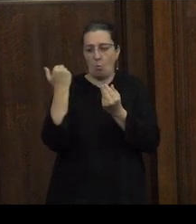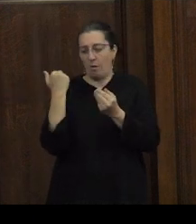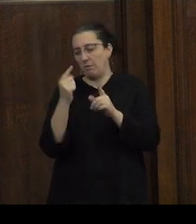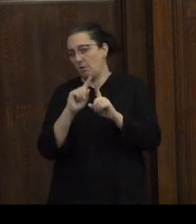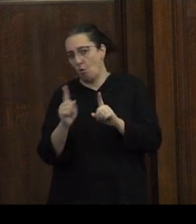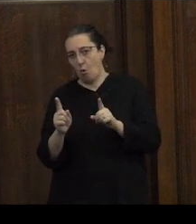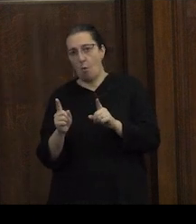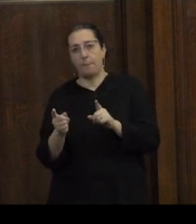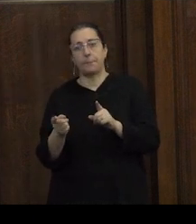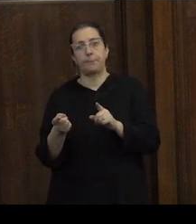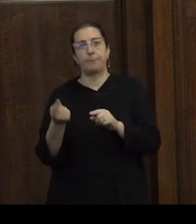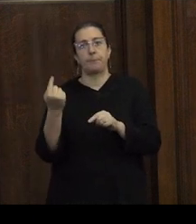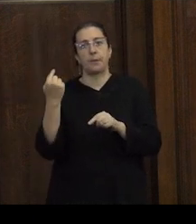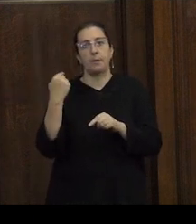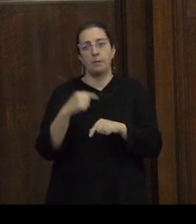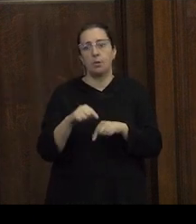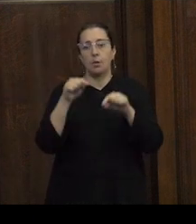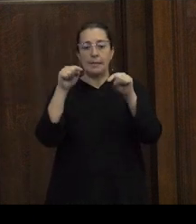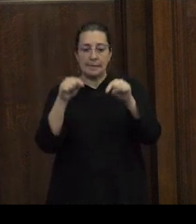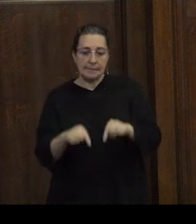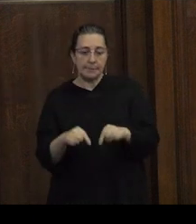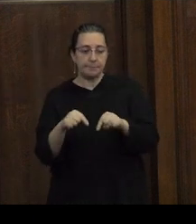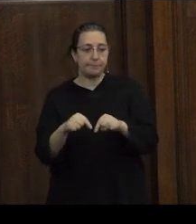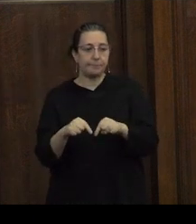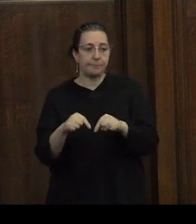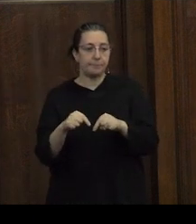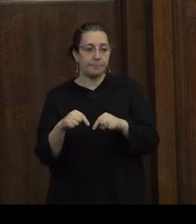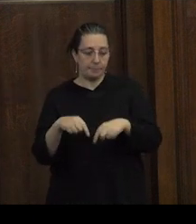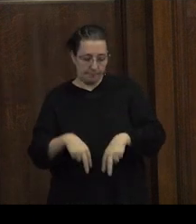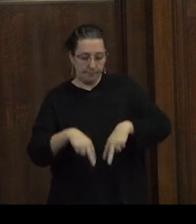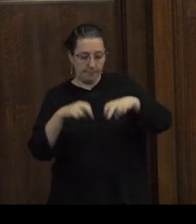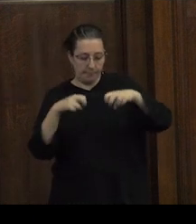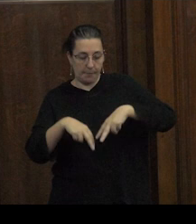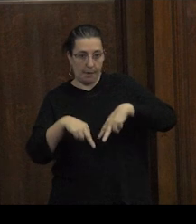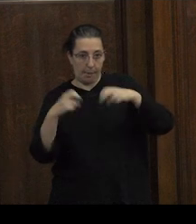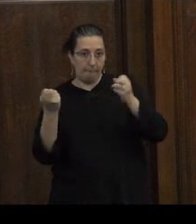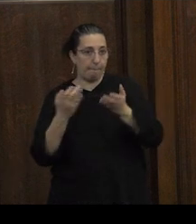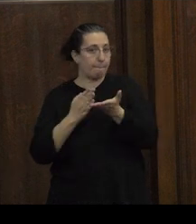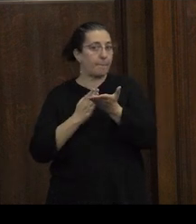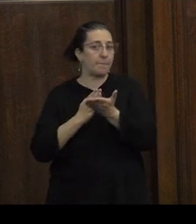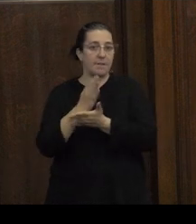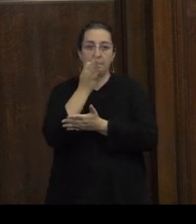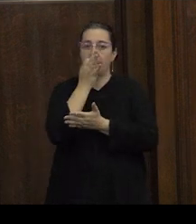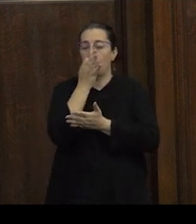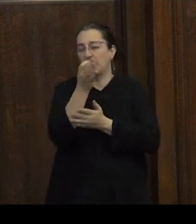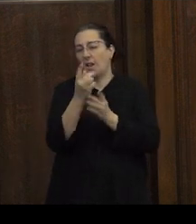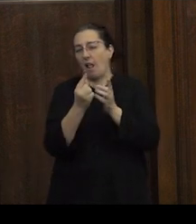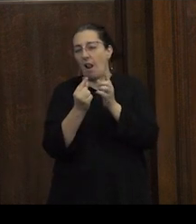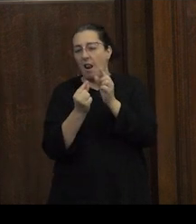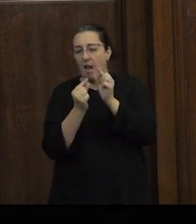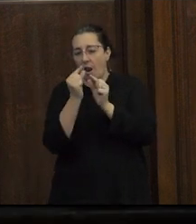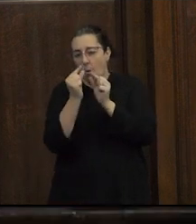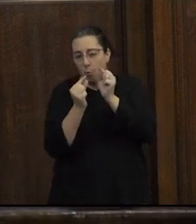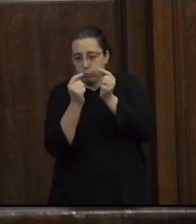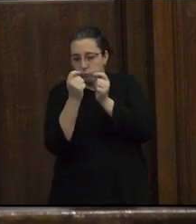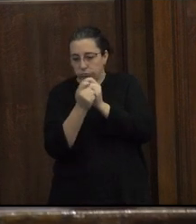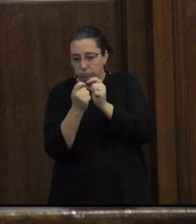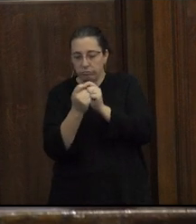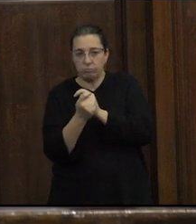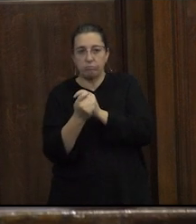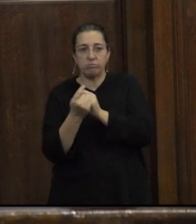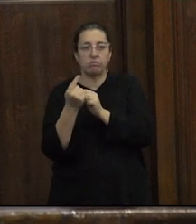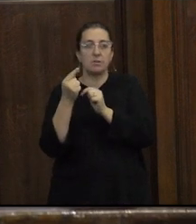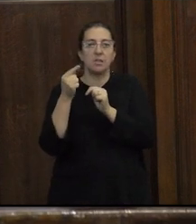casi todas estas investigaciones que estuve relevando siempre marcan algún matiz uno de esos